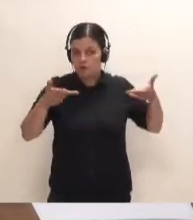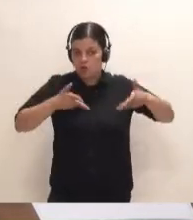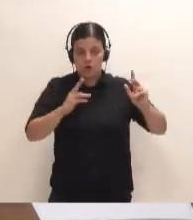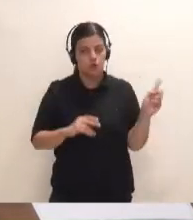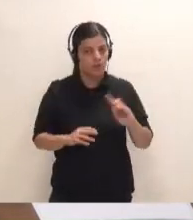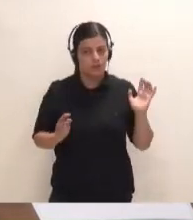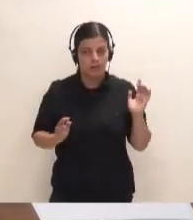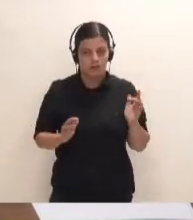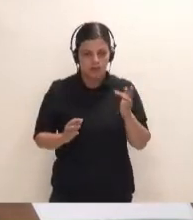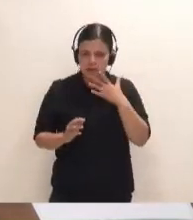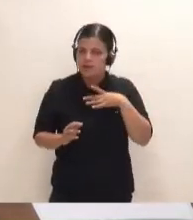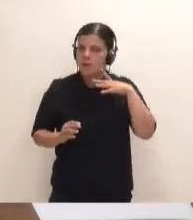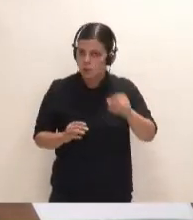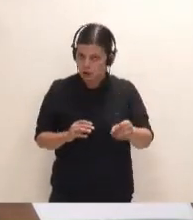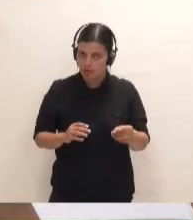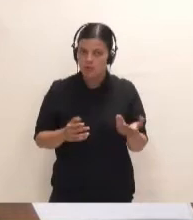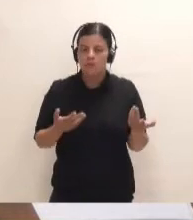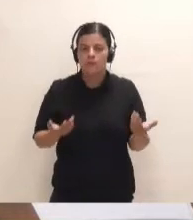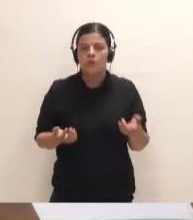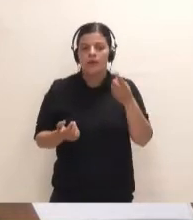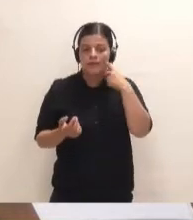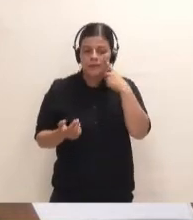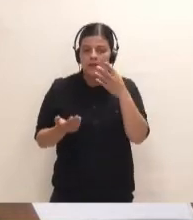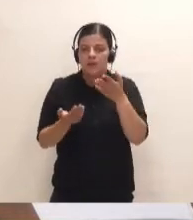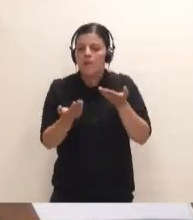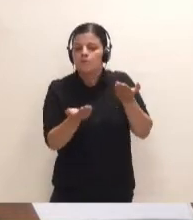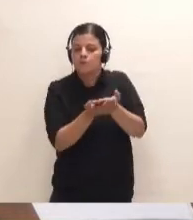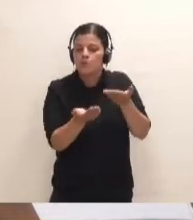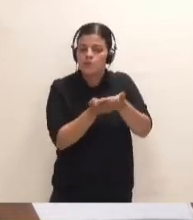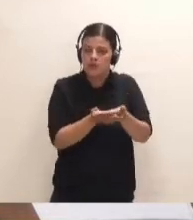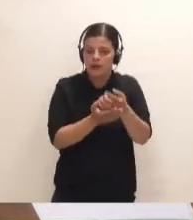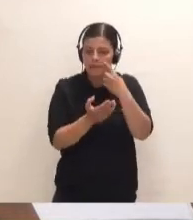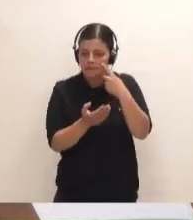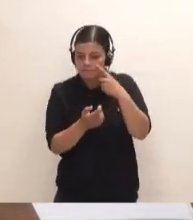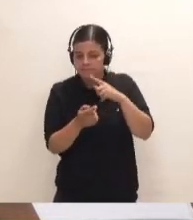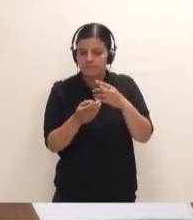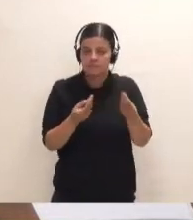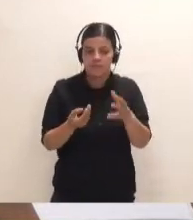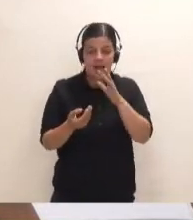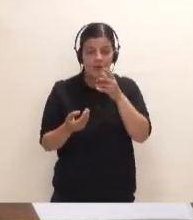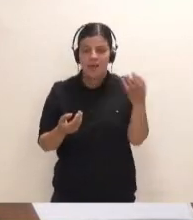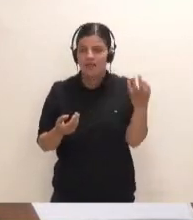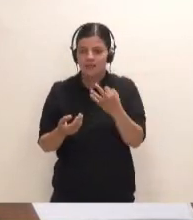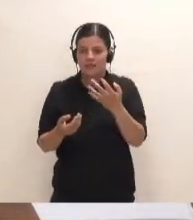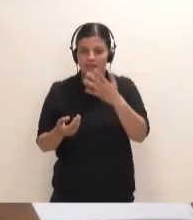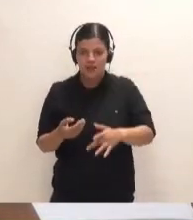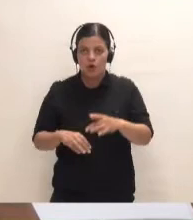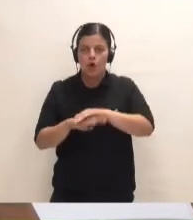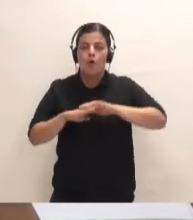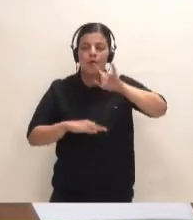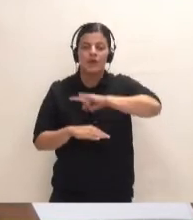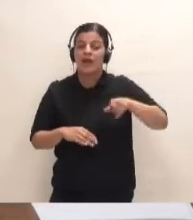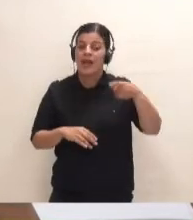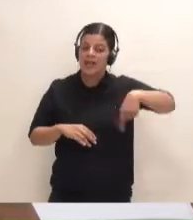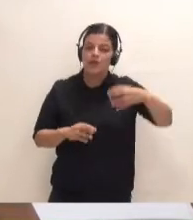o si no es así, se plantearán determinadas propuestas que tendrá que ser, en este caso el gobierno del Canarias, el que debiera